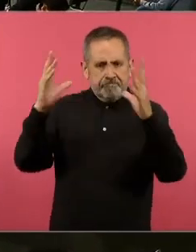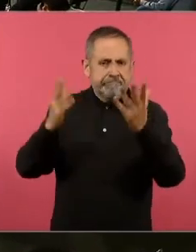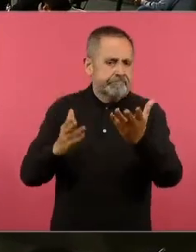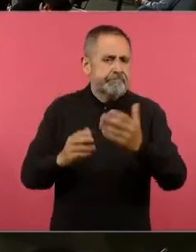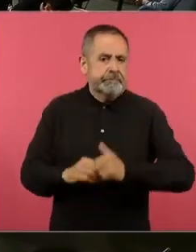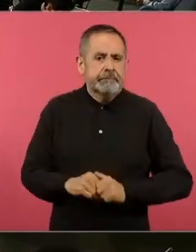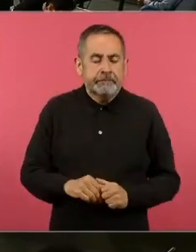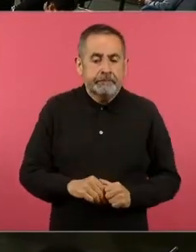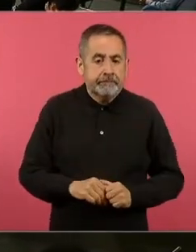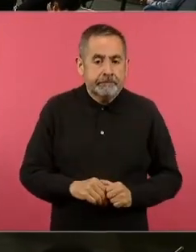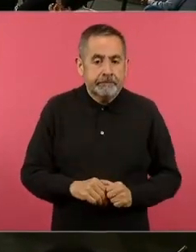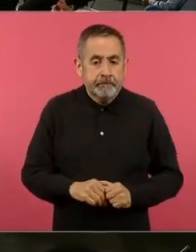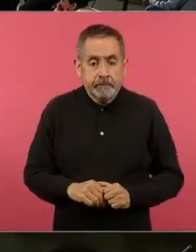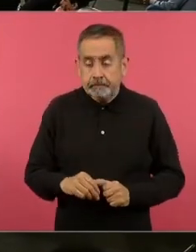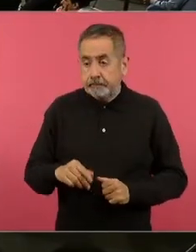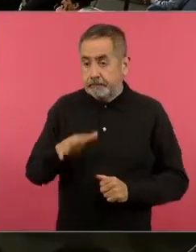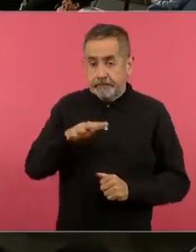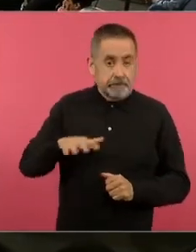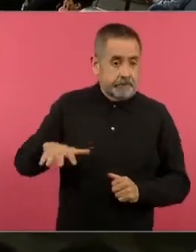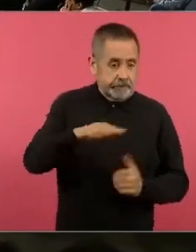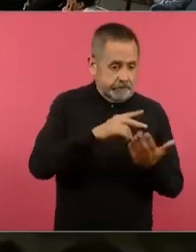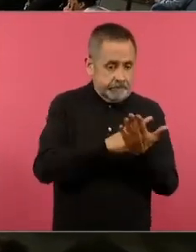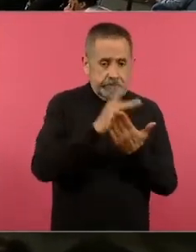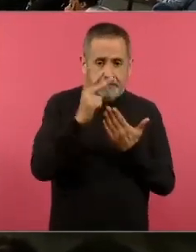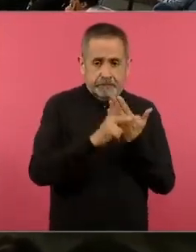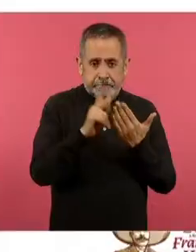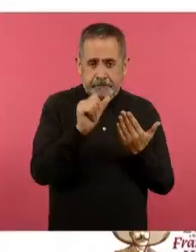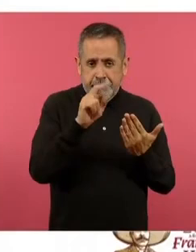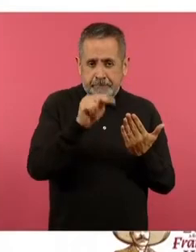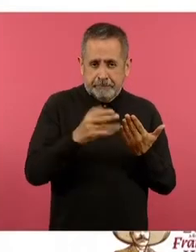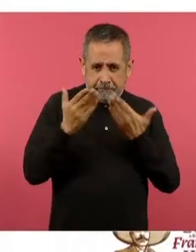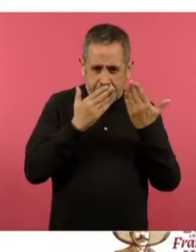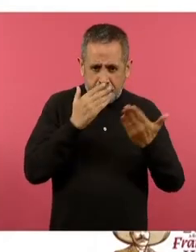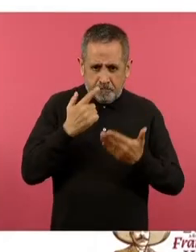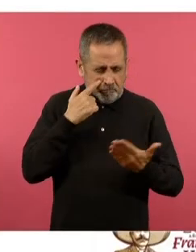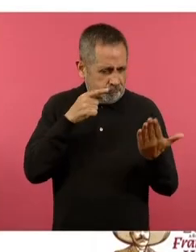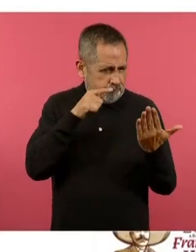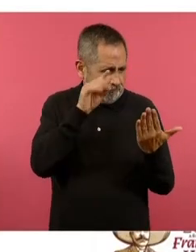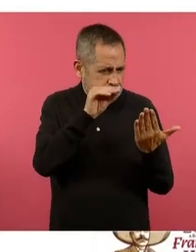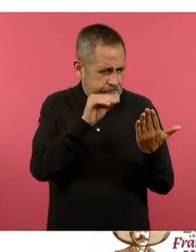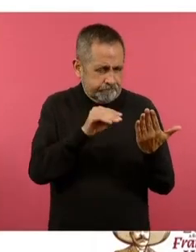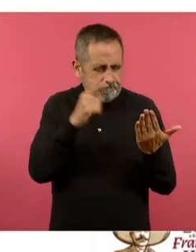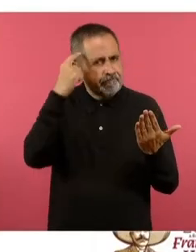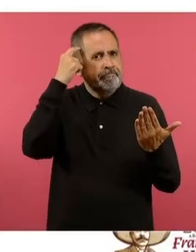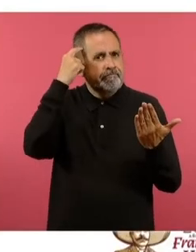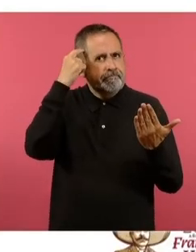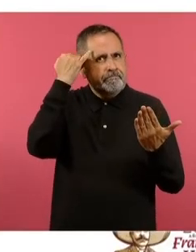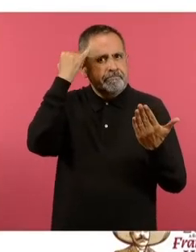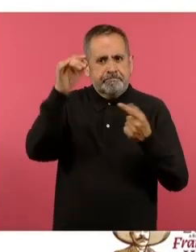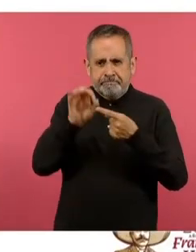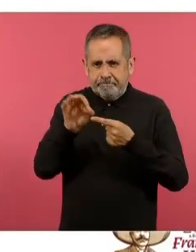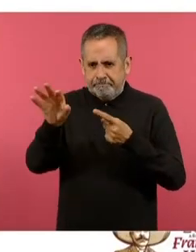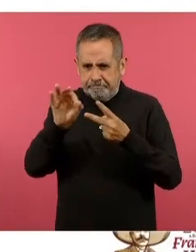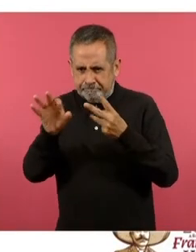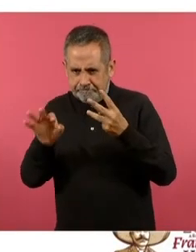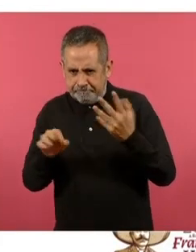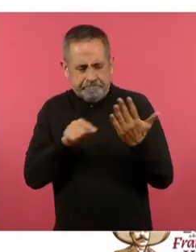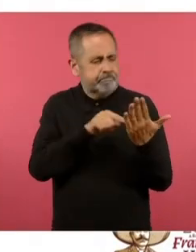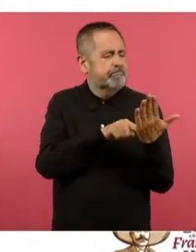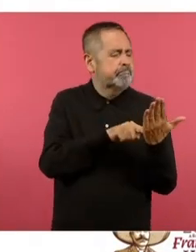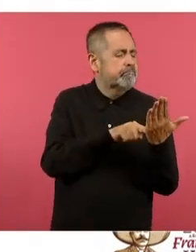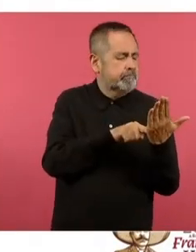la principal transformación del plan de estudios desde una perspectiva pedagógica es establecer que los